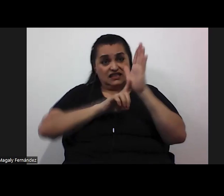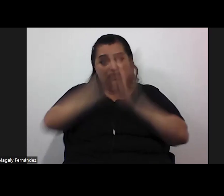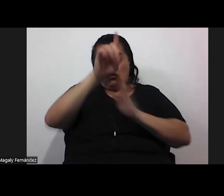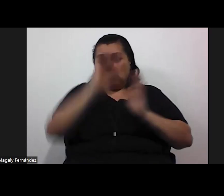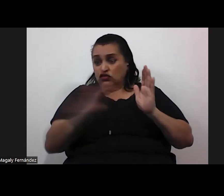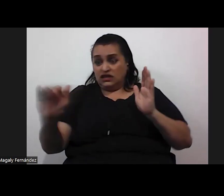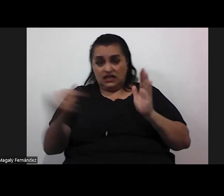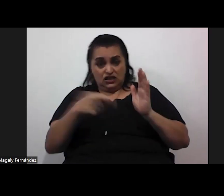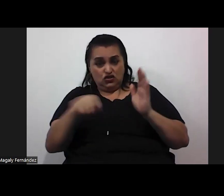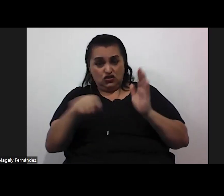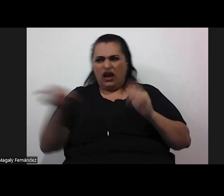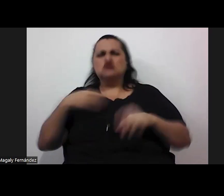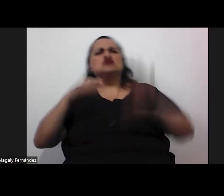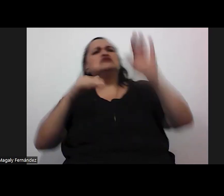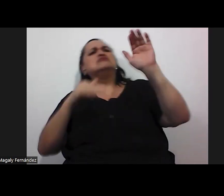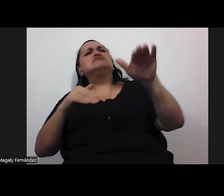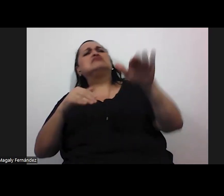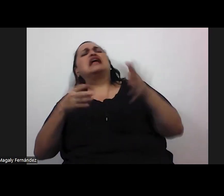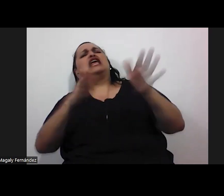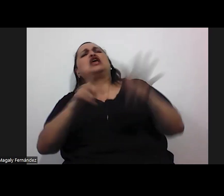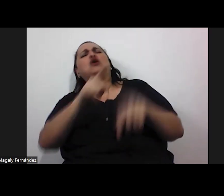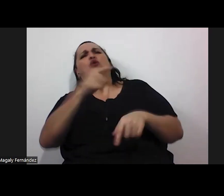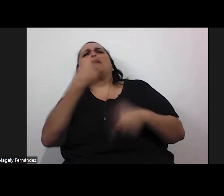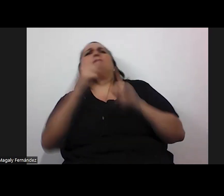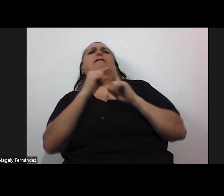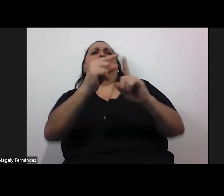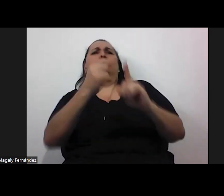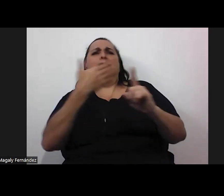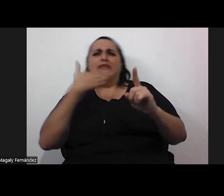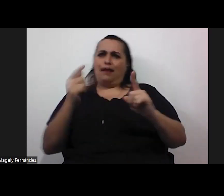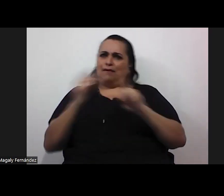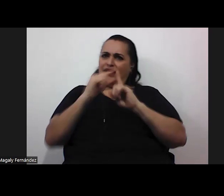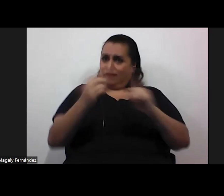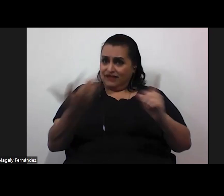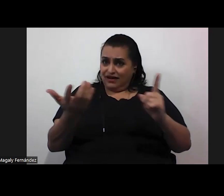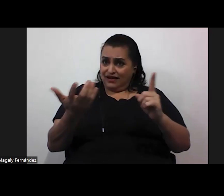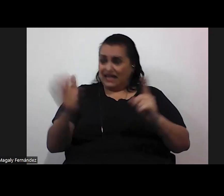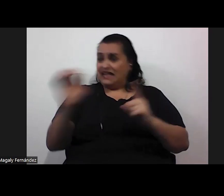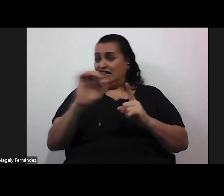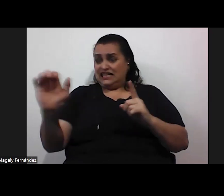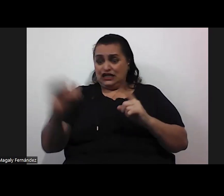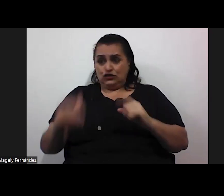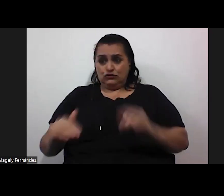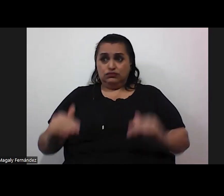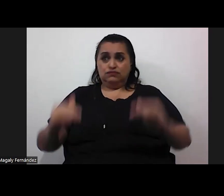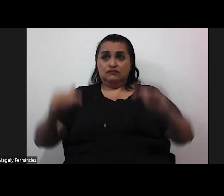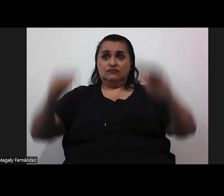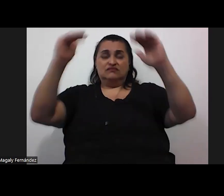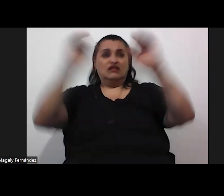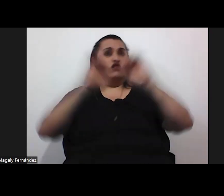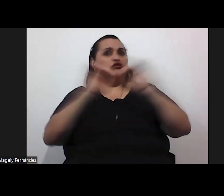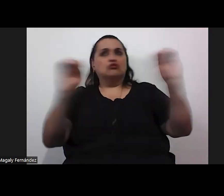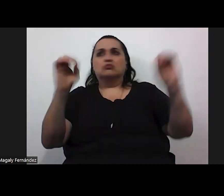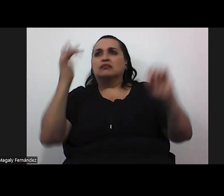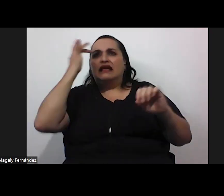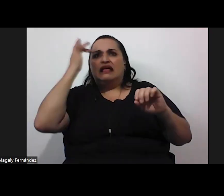niña llaman a sus propios hijos con estas palabras y los niños y los niñas crecen sin tener idea en